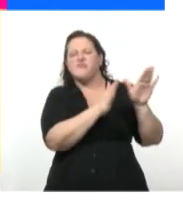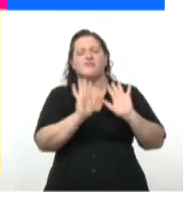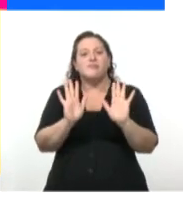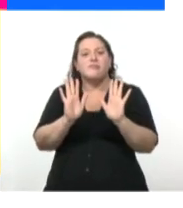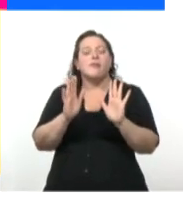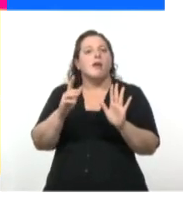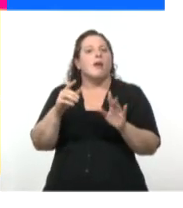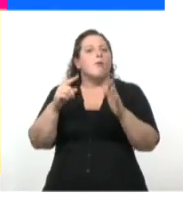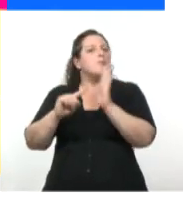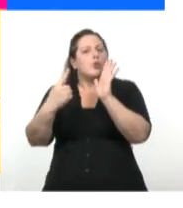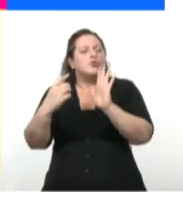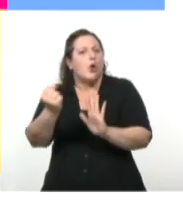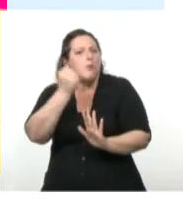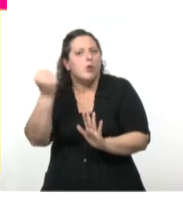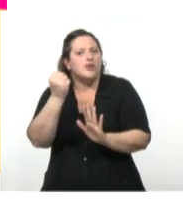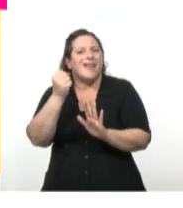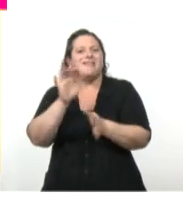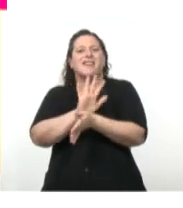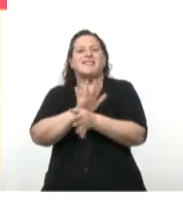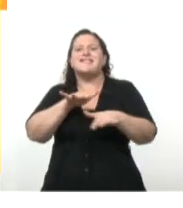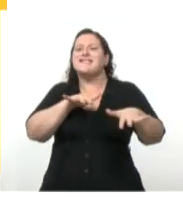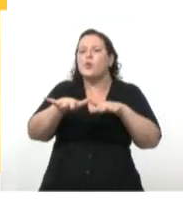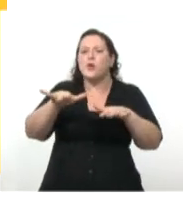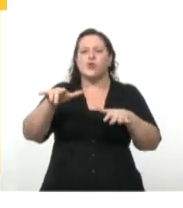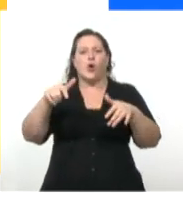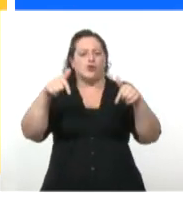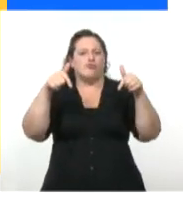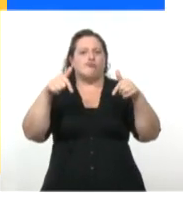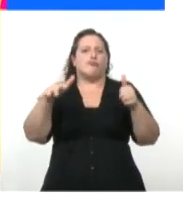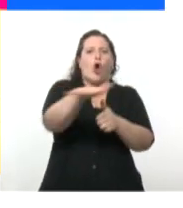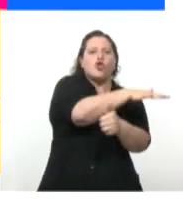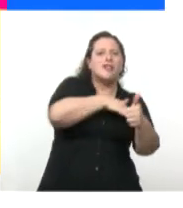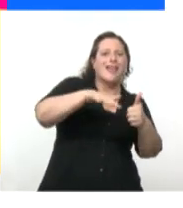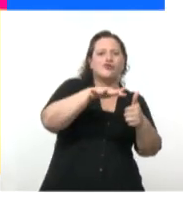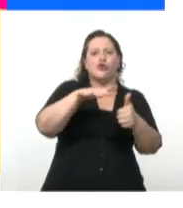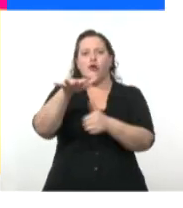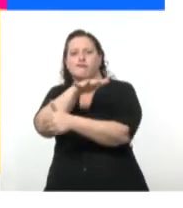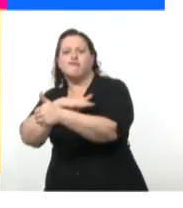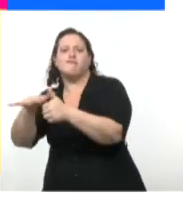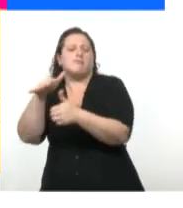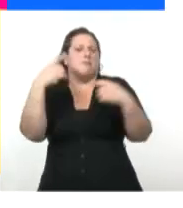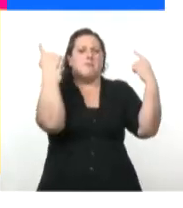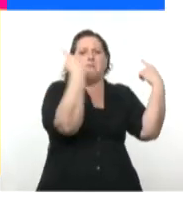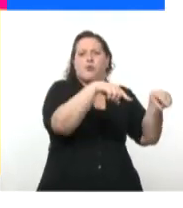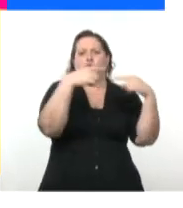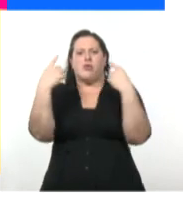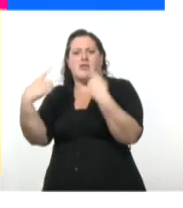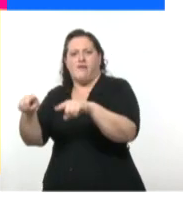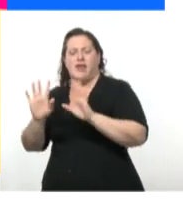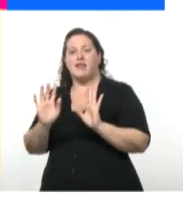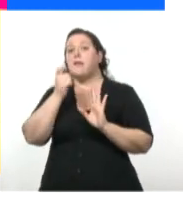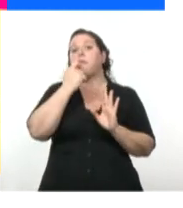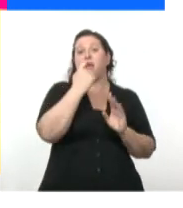muy grande. La primera parte, la famosa, la del 57 al 59, tenía una innovación increíble. El hecho de que